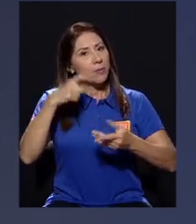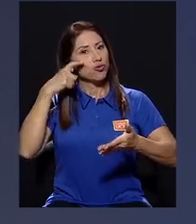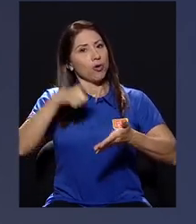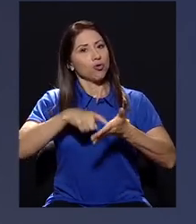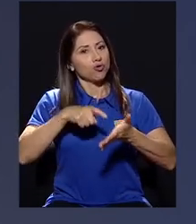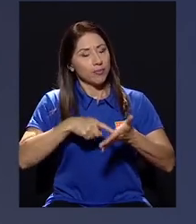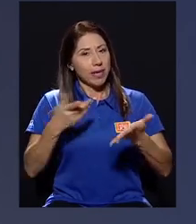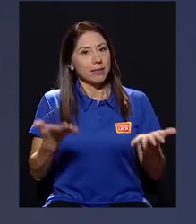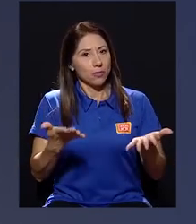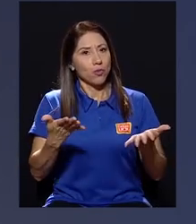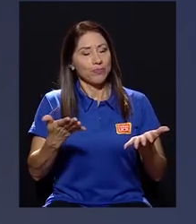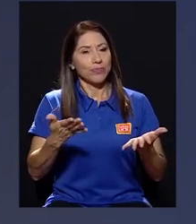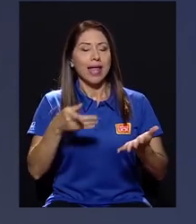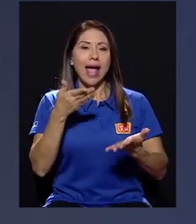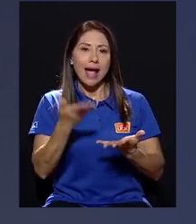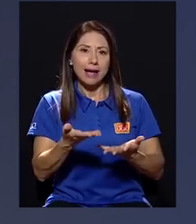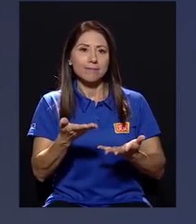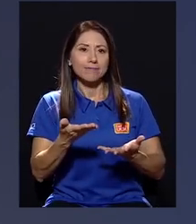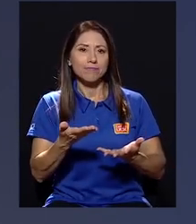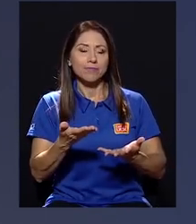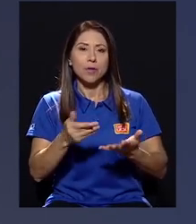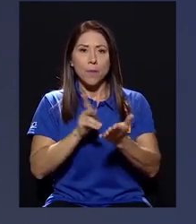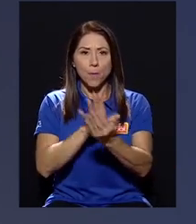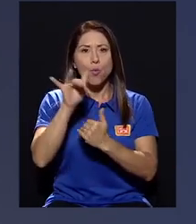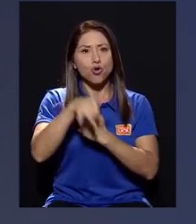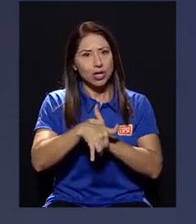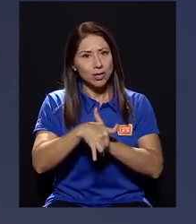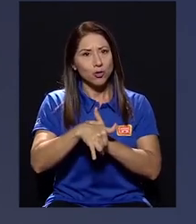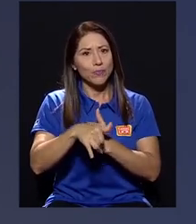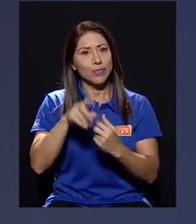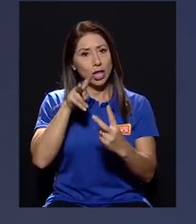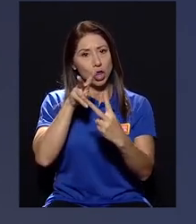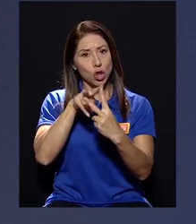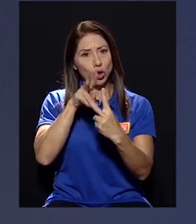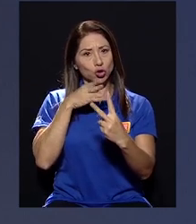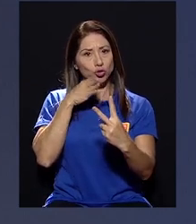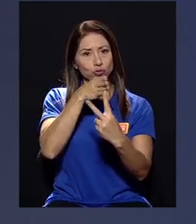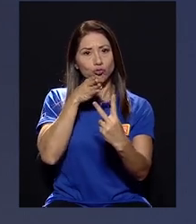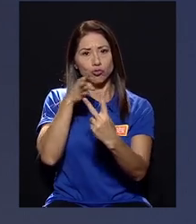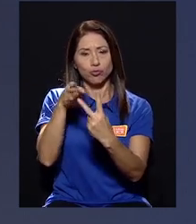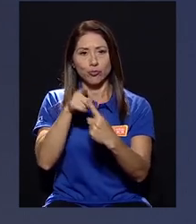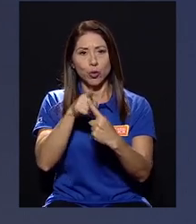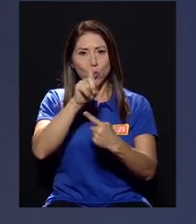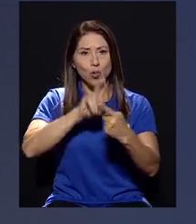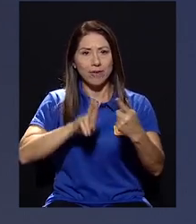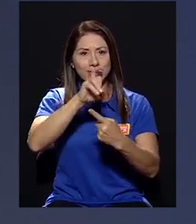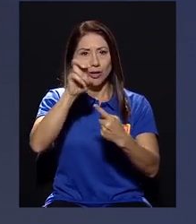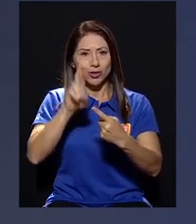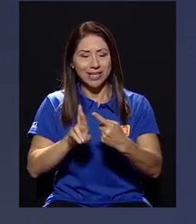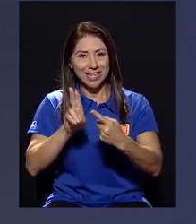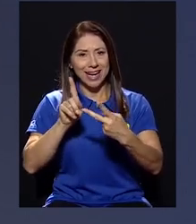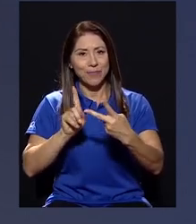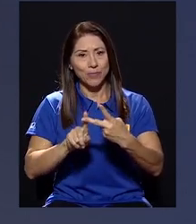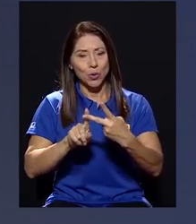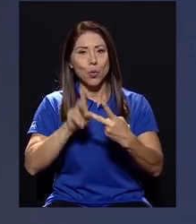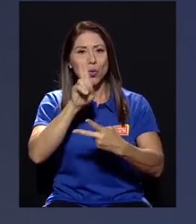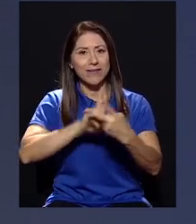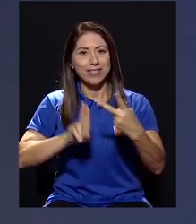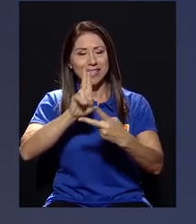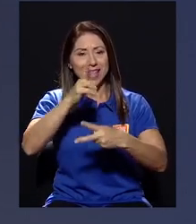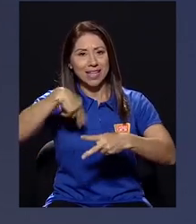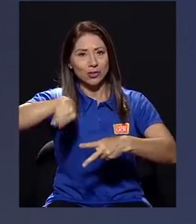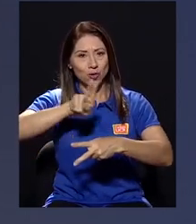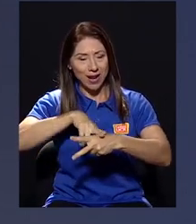hacer un reconocimiento por supuesto a este proyecto que va en dos vías, Universidad de Costa Rica y por supuesto Universidad Nacional.